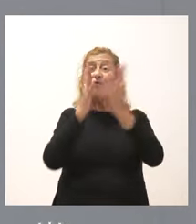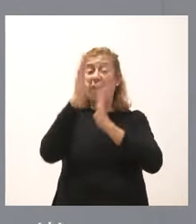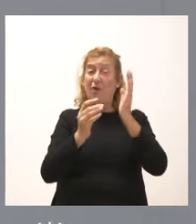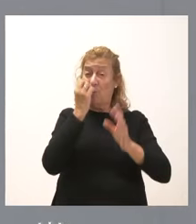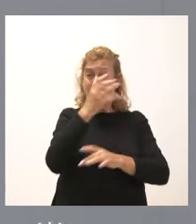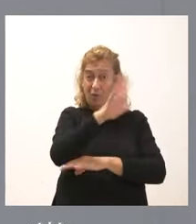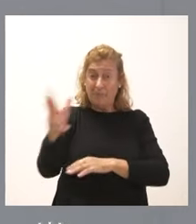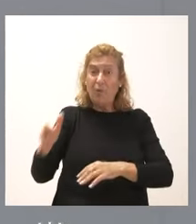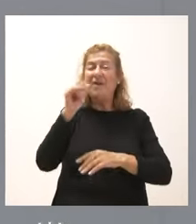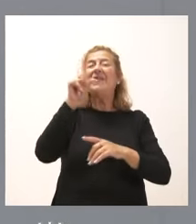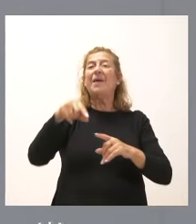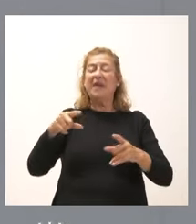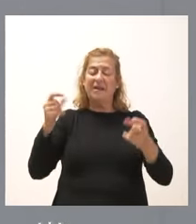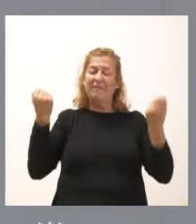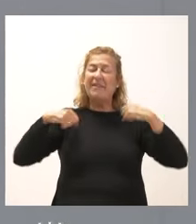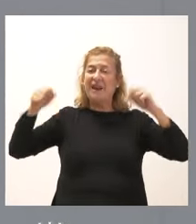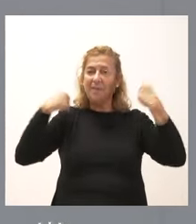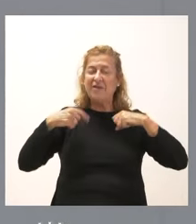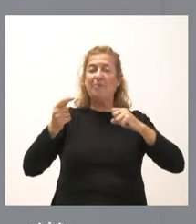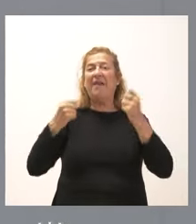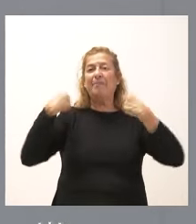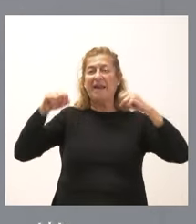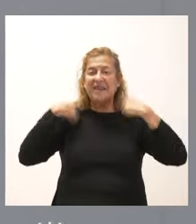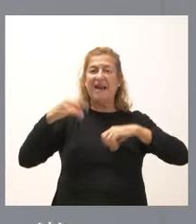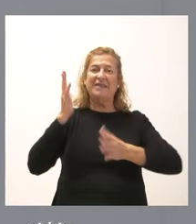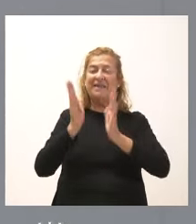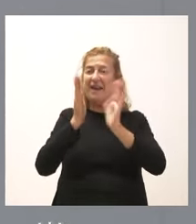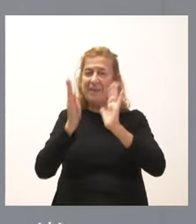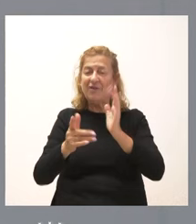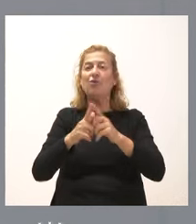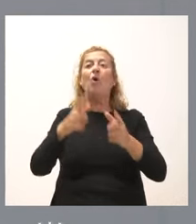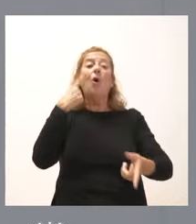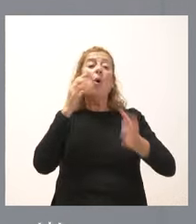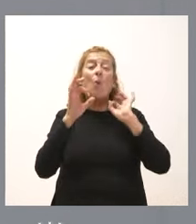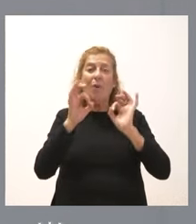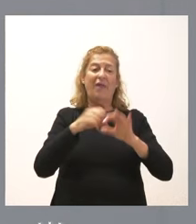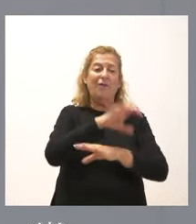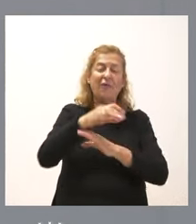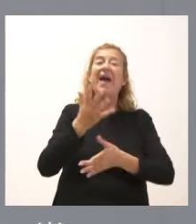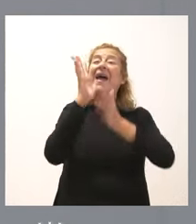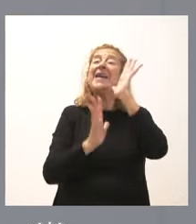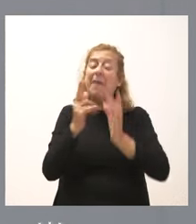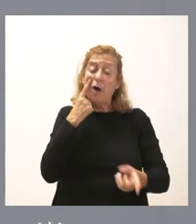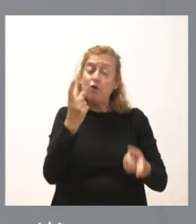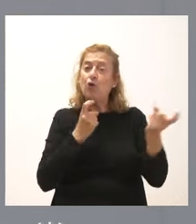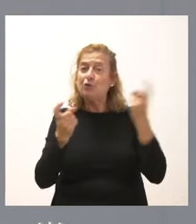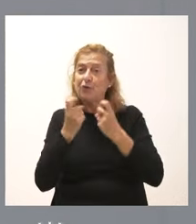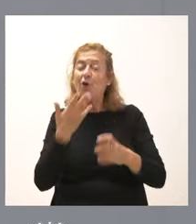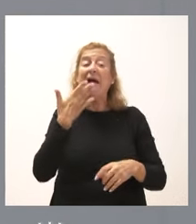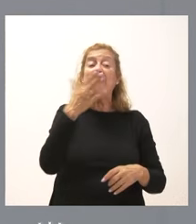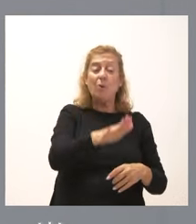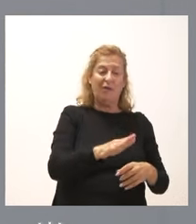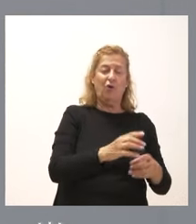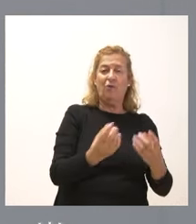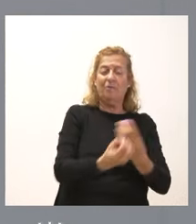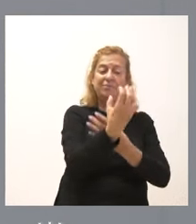entrenamiento y prácticas, los tratamientos helvícolas preventivos, el tratamiento sanitario de masas, las quemas controladas, las adecuaciones de pastos